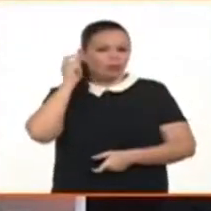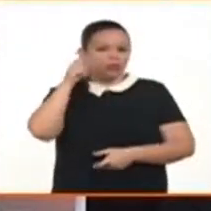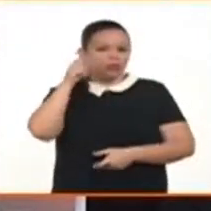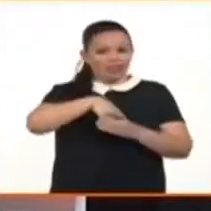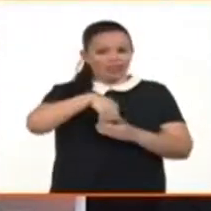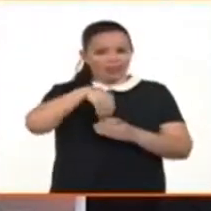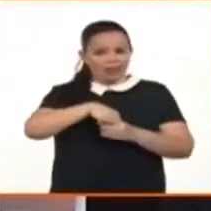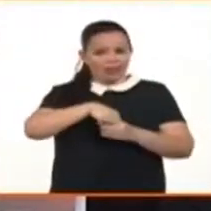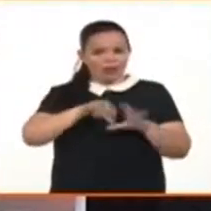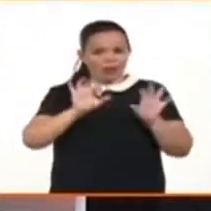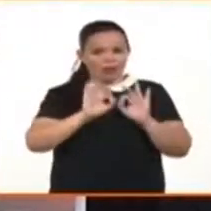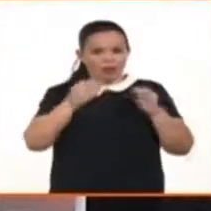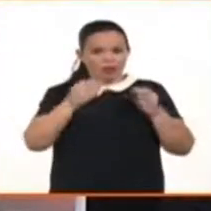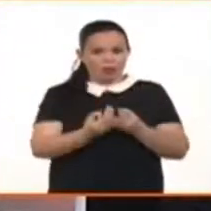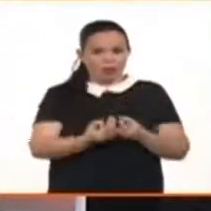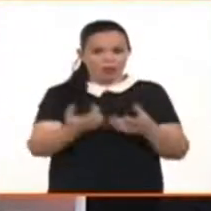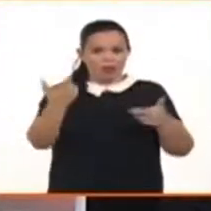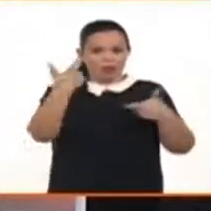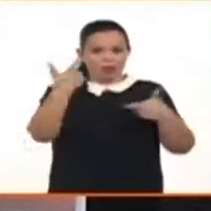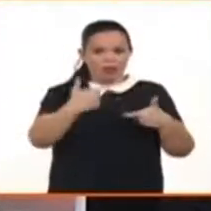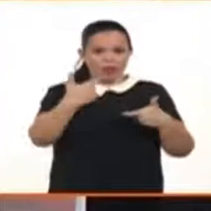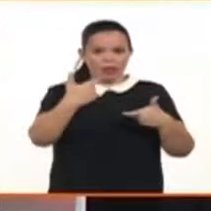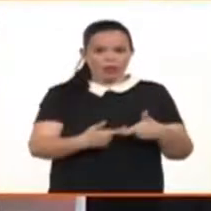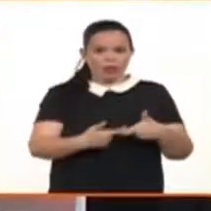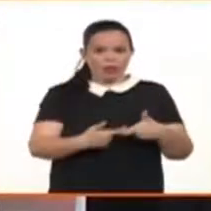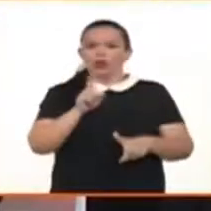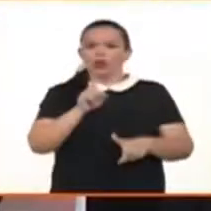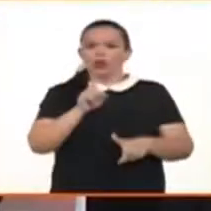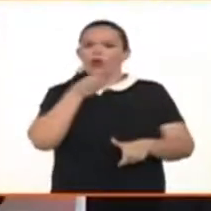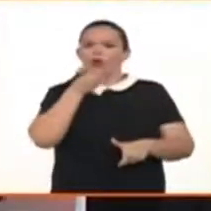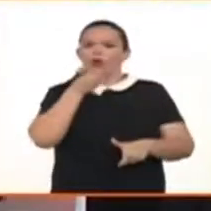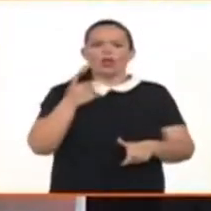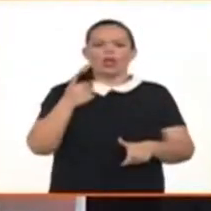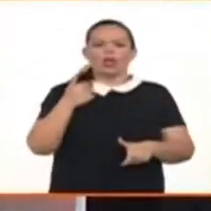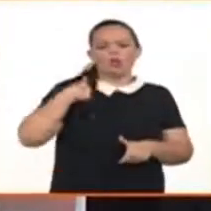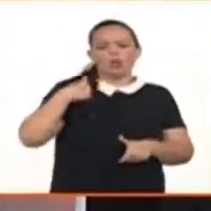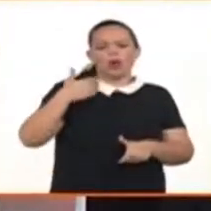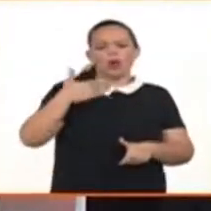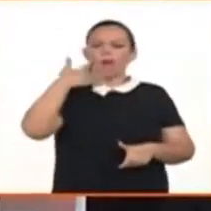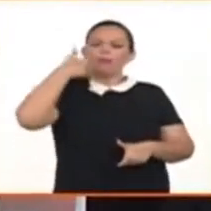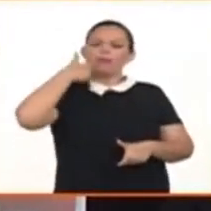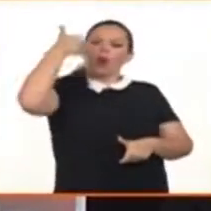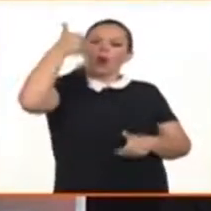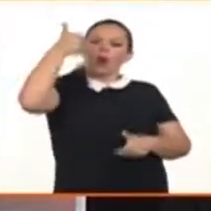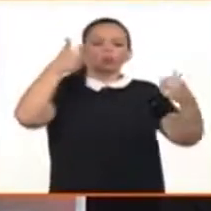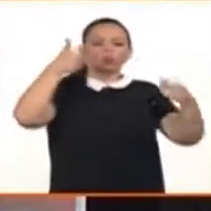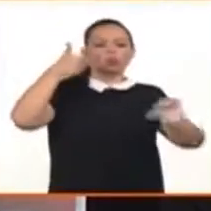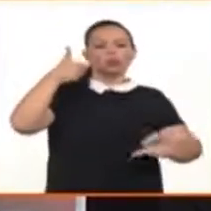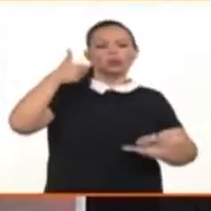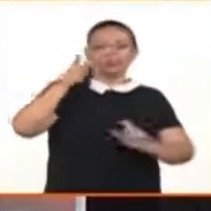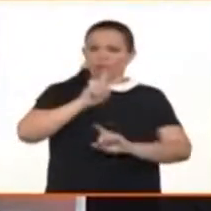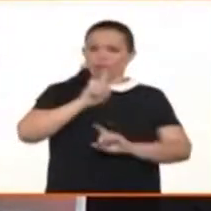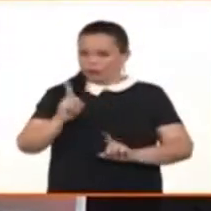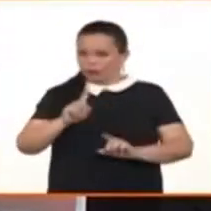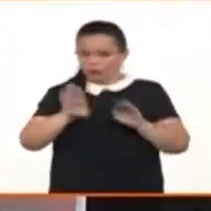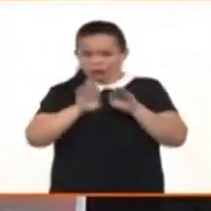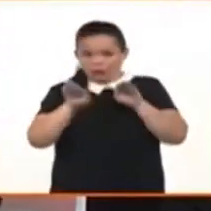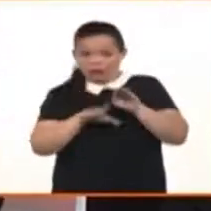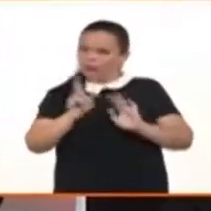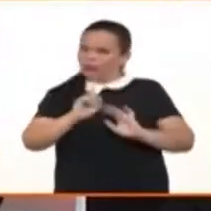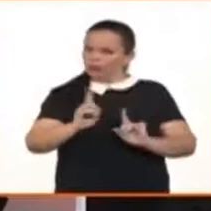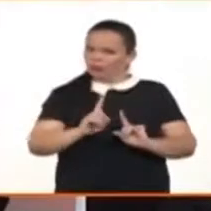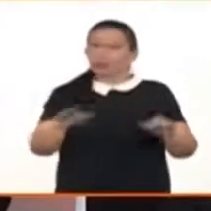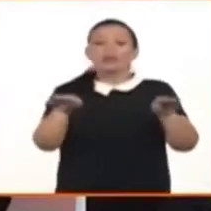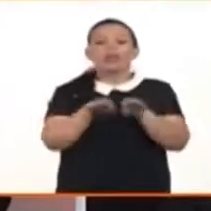relaciones de pareja, no pueden generar desigualdades, no pueden generar asimetrías. Ese es el artículo 212